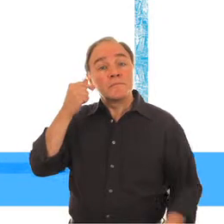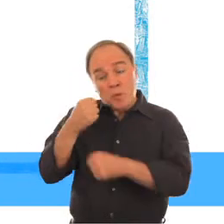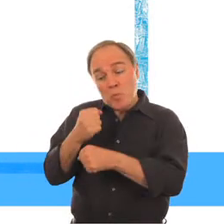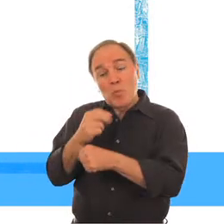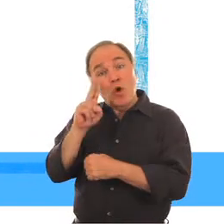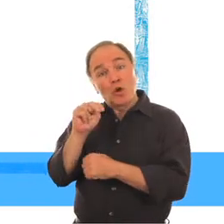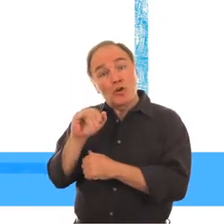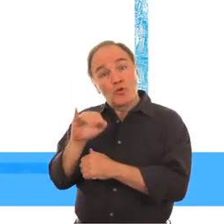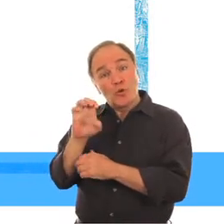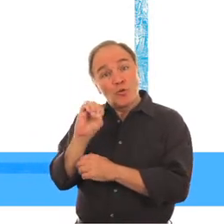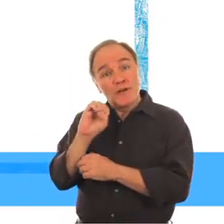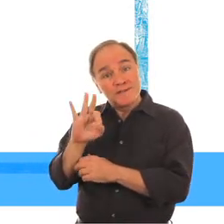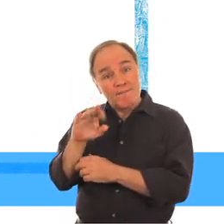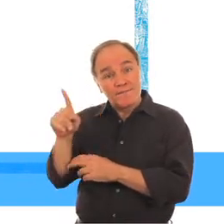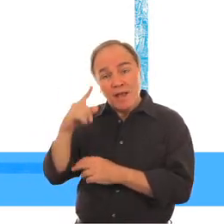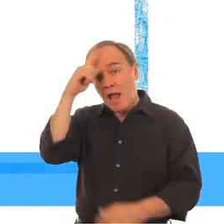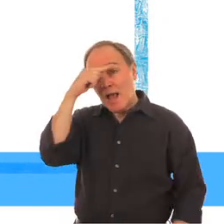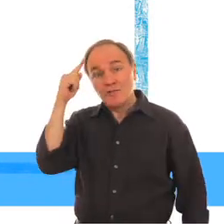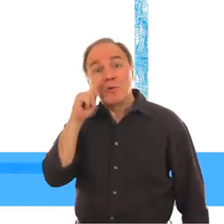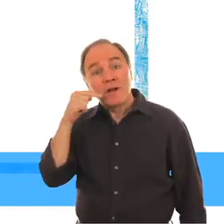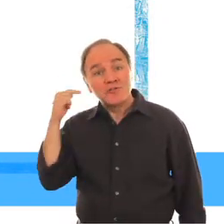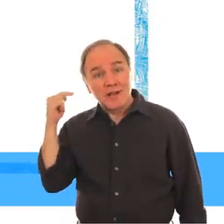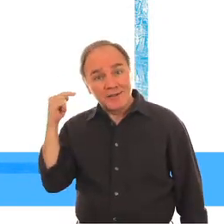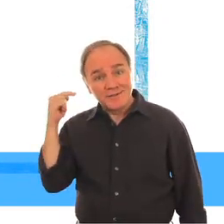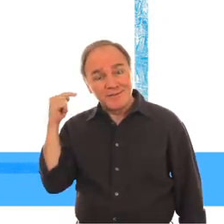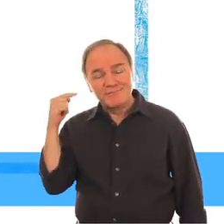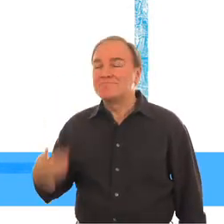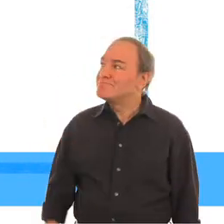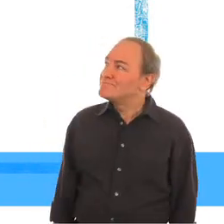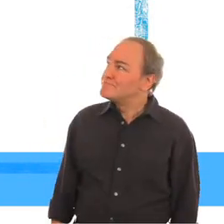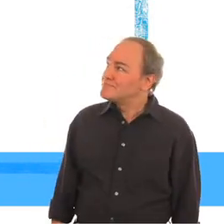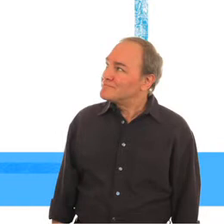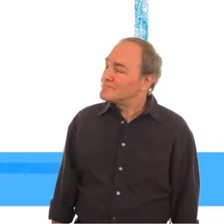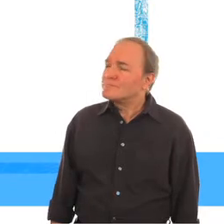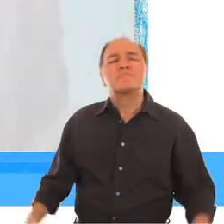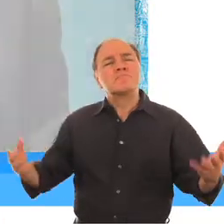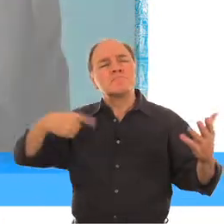Una perspectiva desde Azerbaiyán. Mark Herward, UNICEF Azerbaiyán.